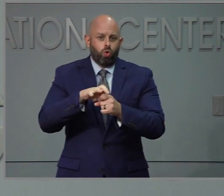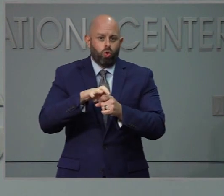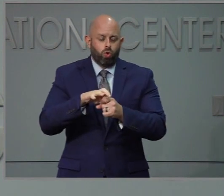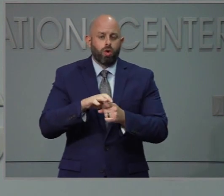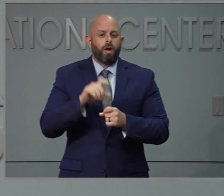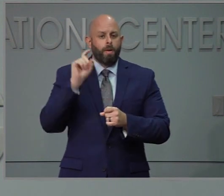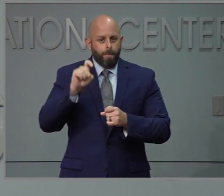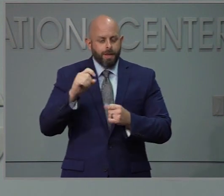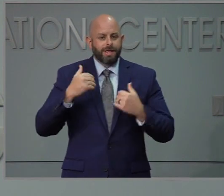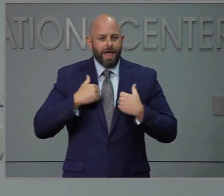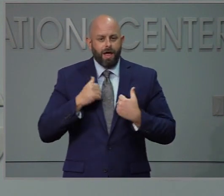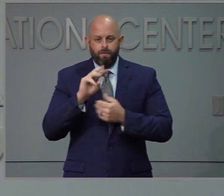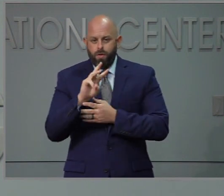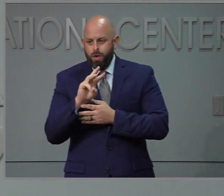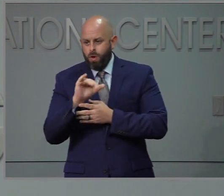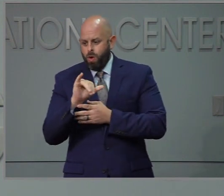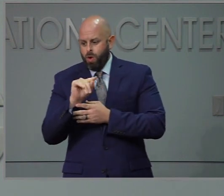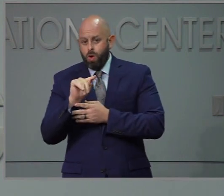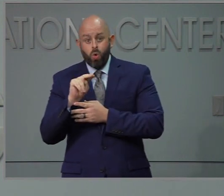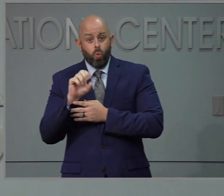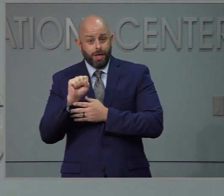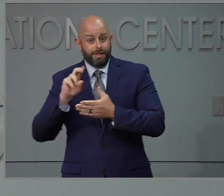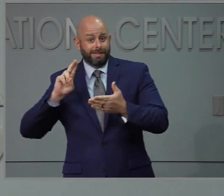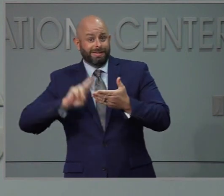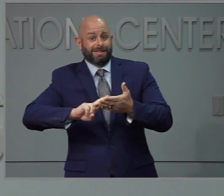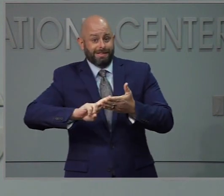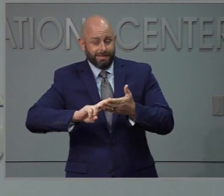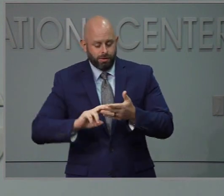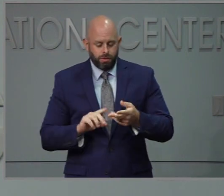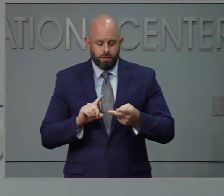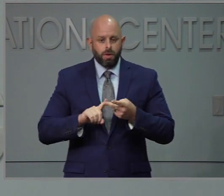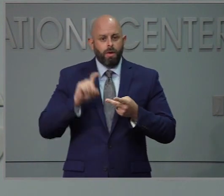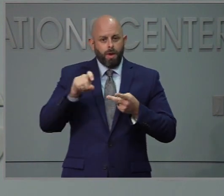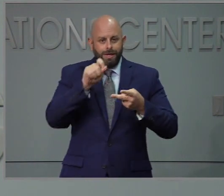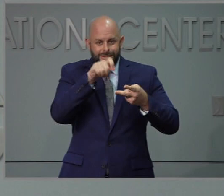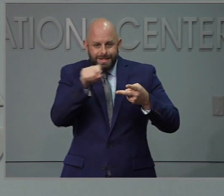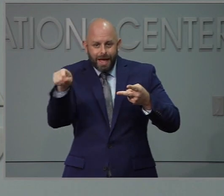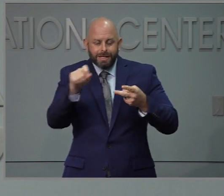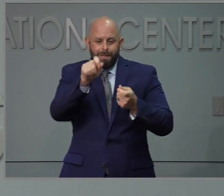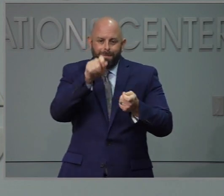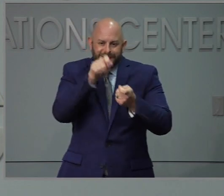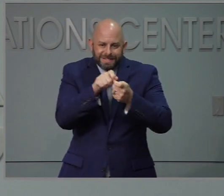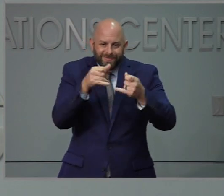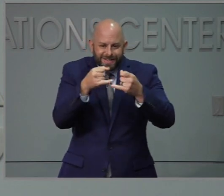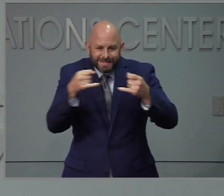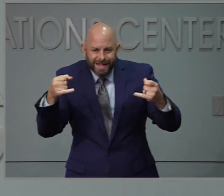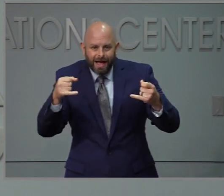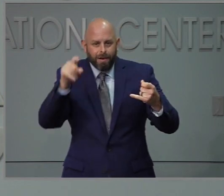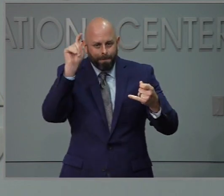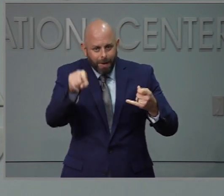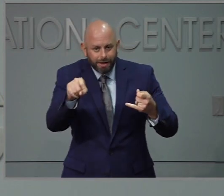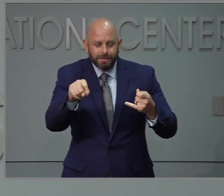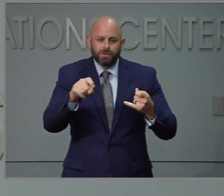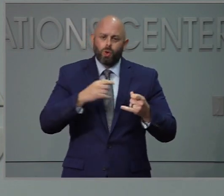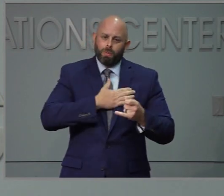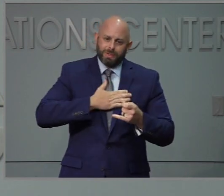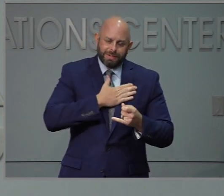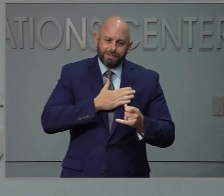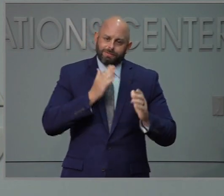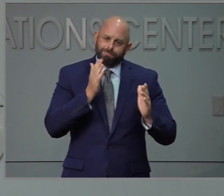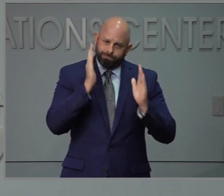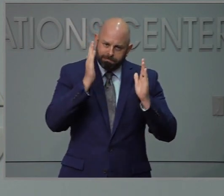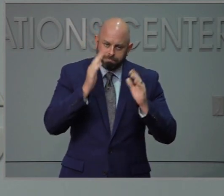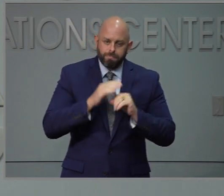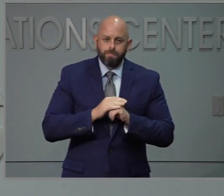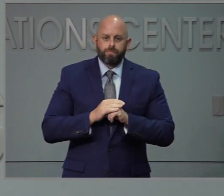si se necesita alguien que atestigüe la boleta y firmar la en el renglón adecuado y hay lugares en